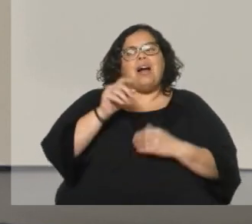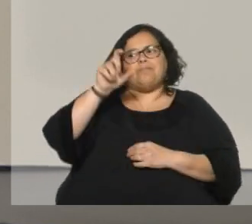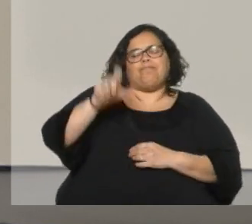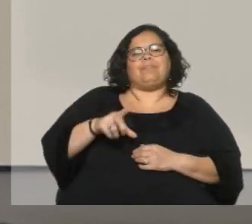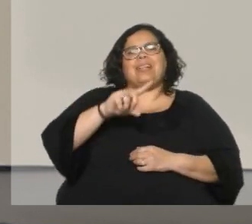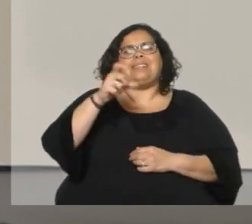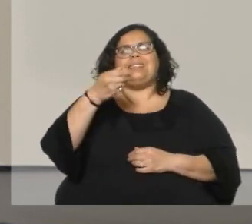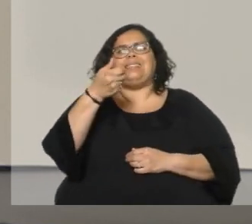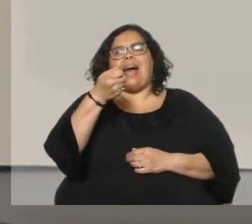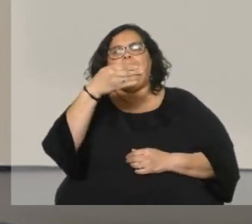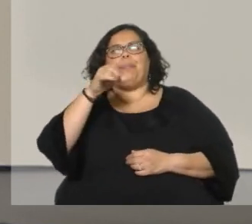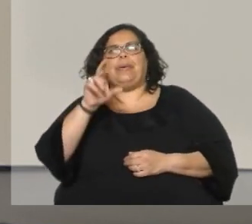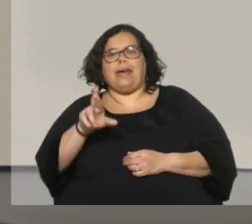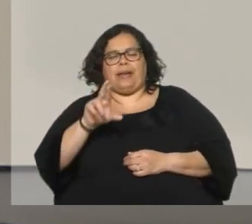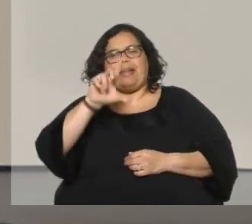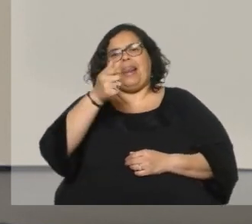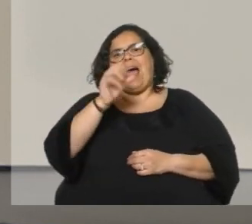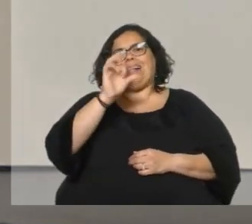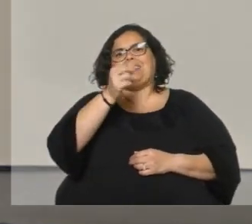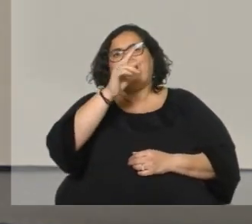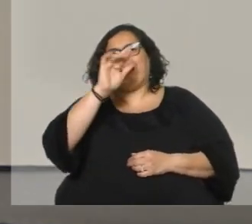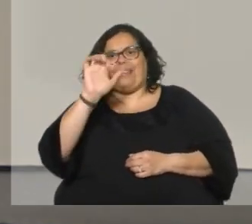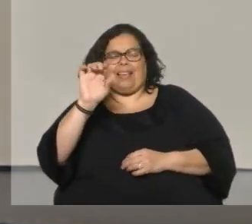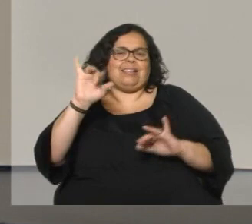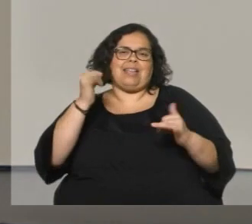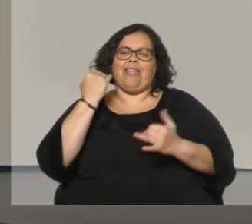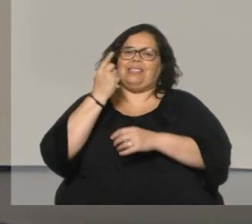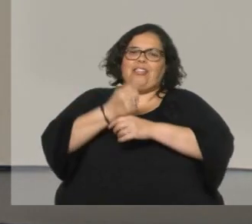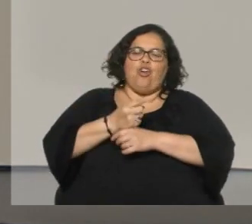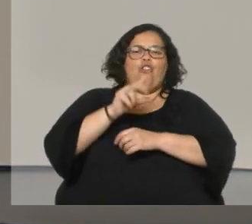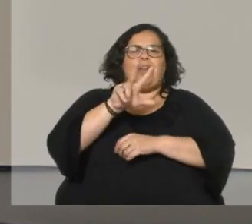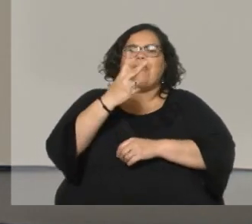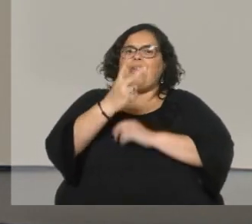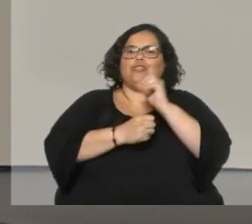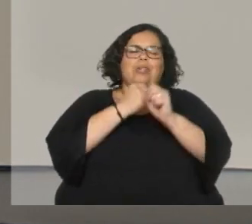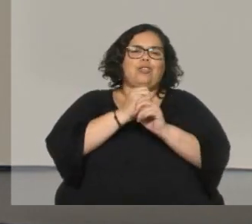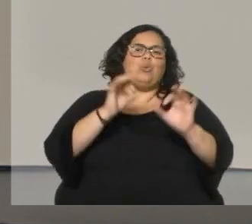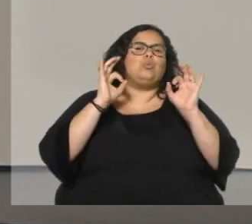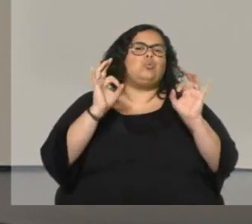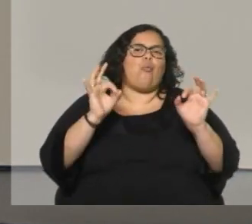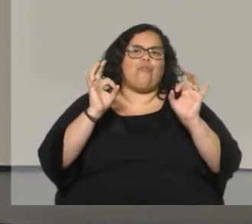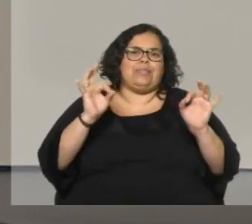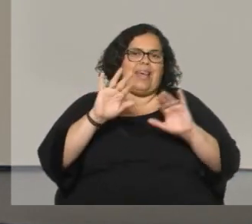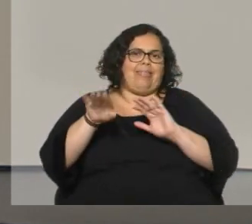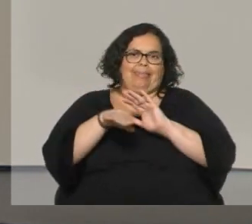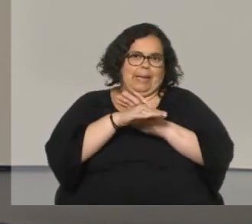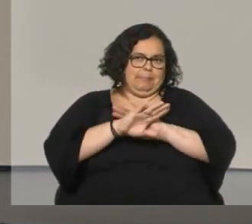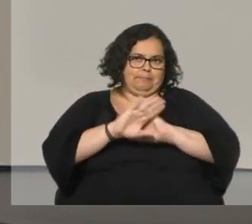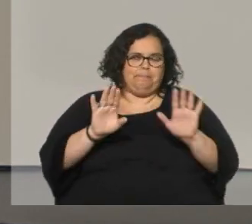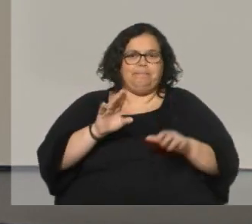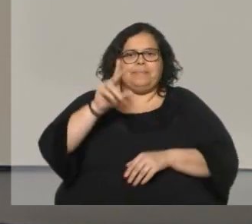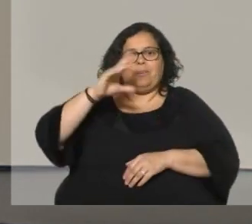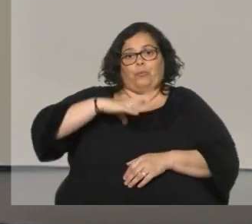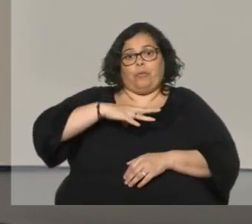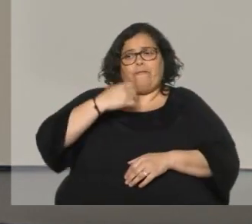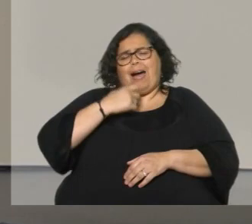Lazarte que decidió que 32 años eran suficientes a pesar de que le